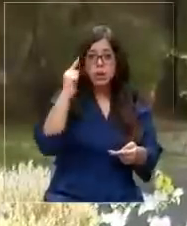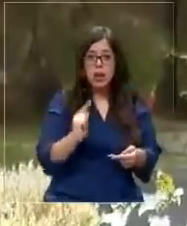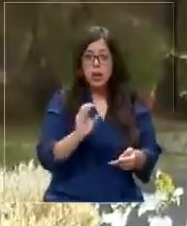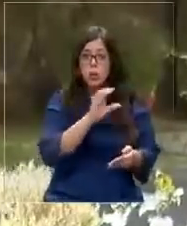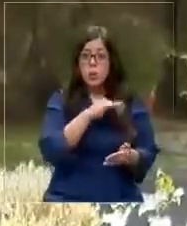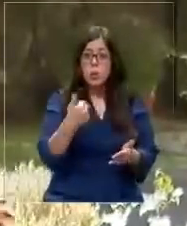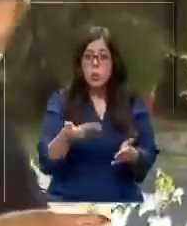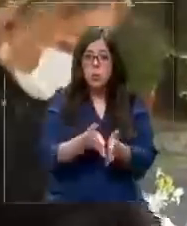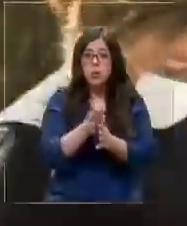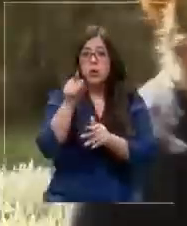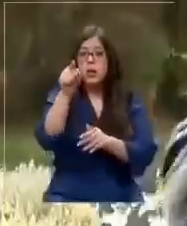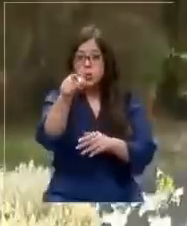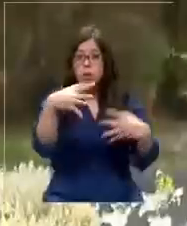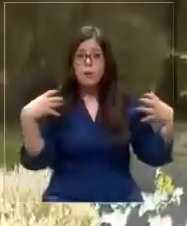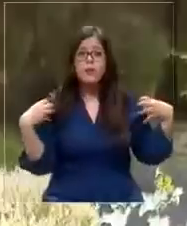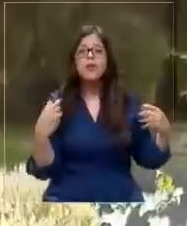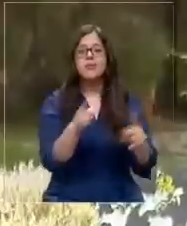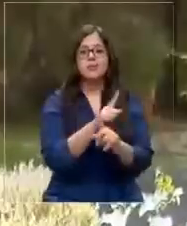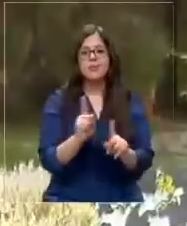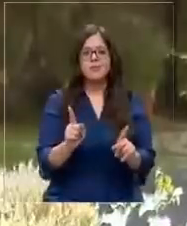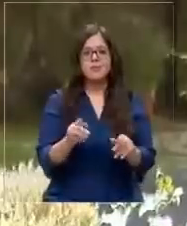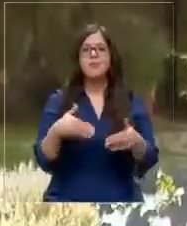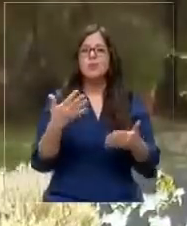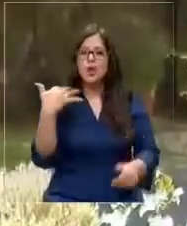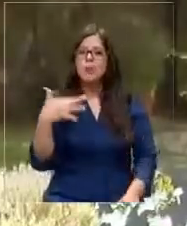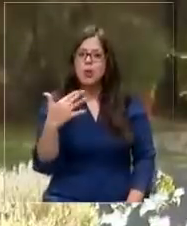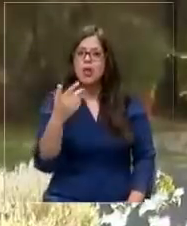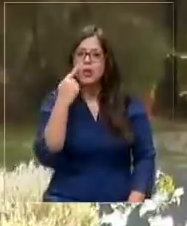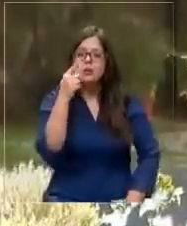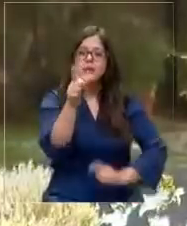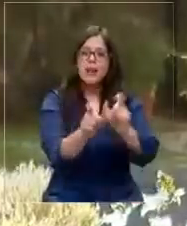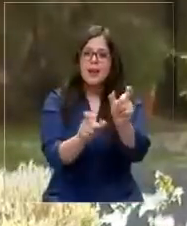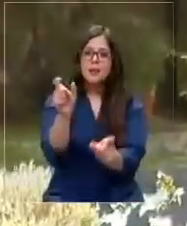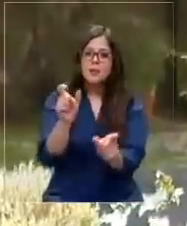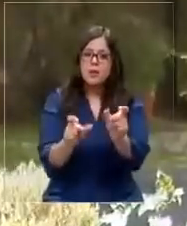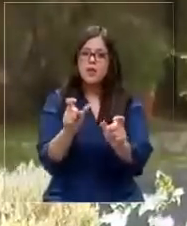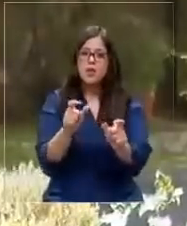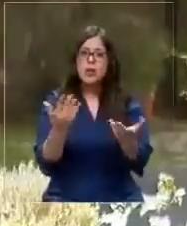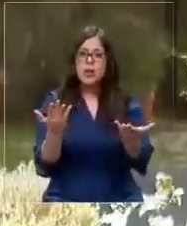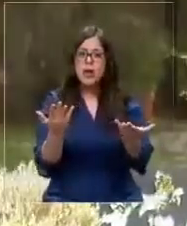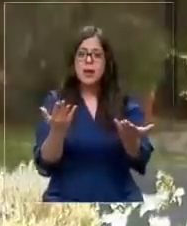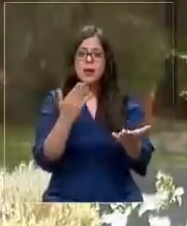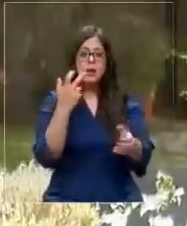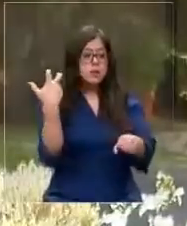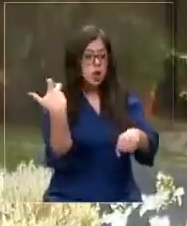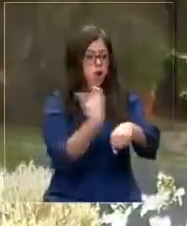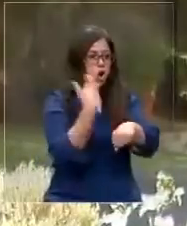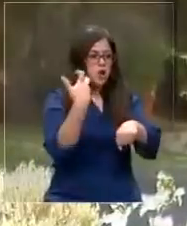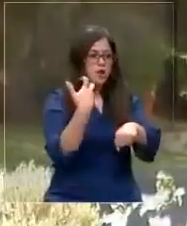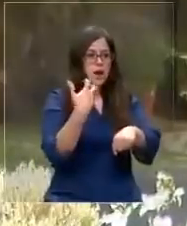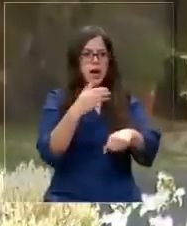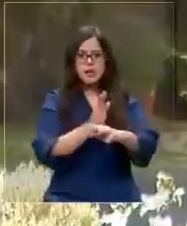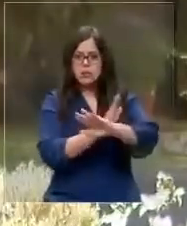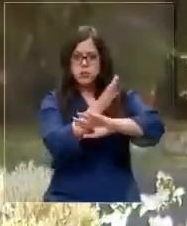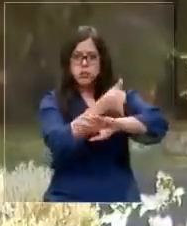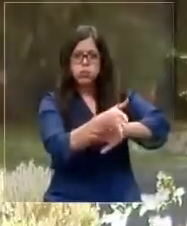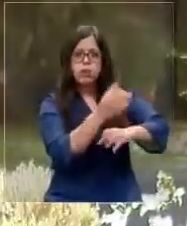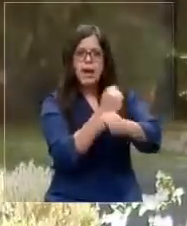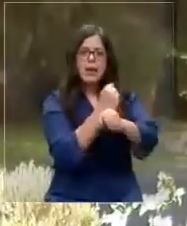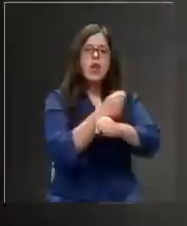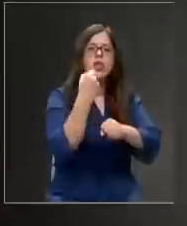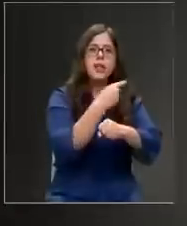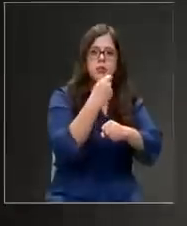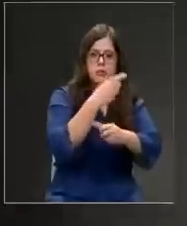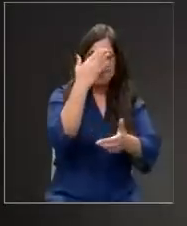tú no vas a responder por esos daños. Entonces, por eso es importante que las personas hagan en forma inmediata las denuncias cuando se enfrenten a esta